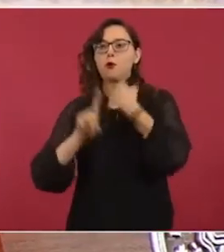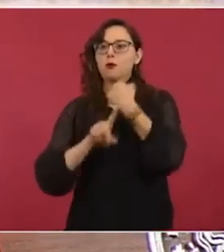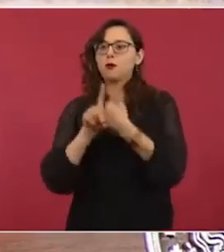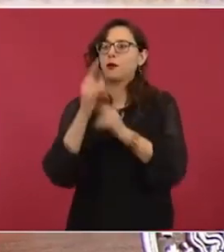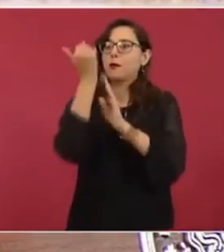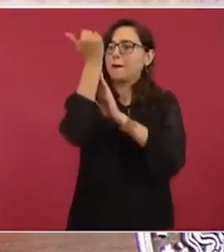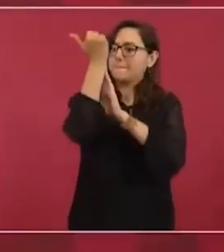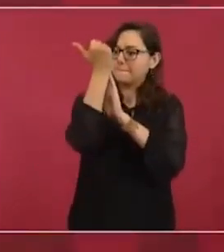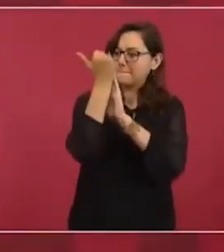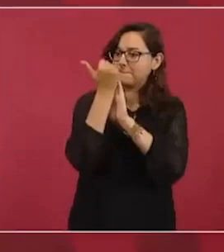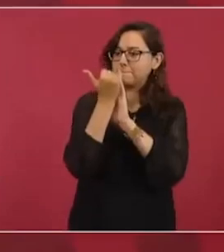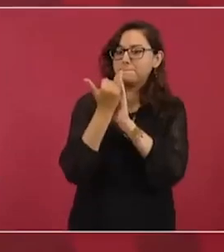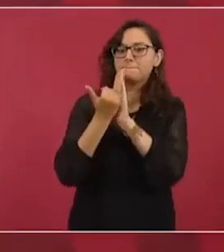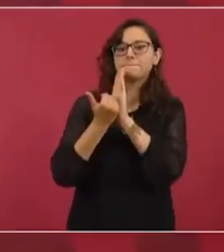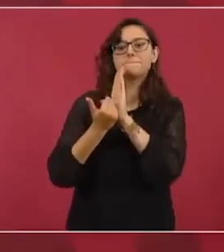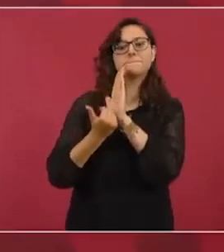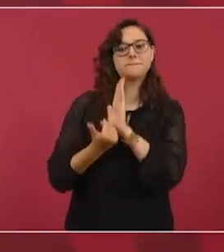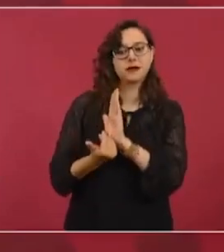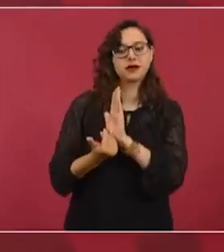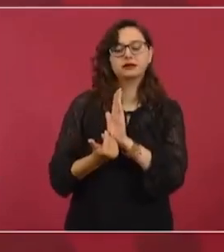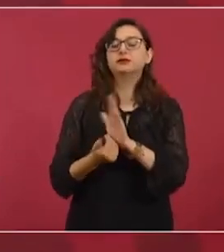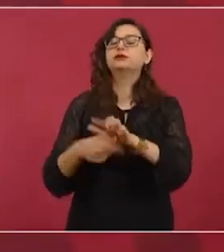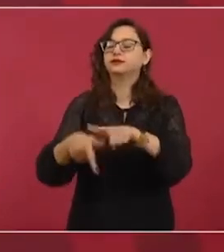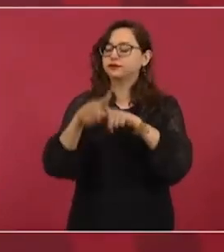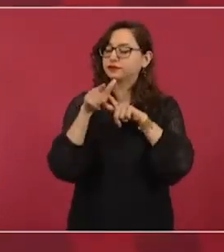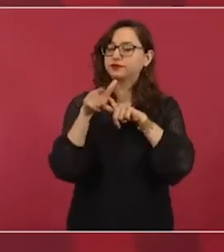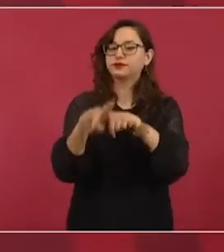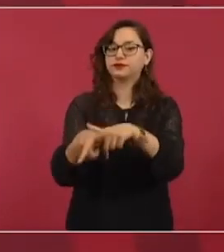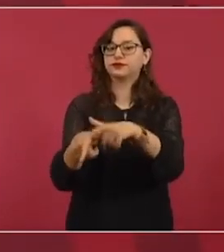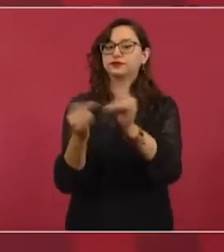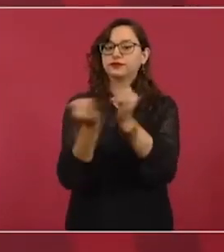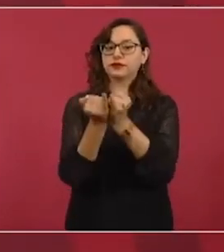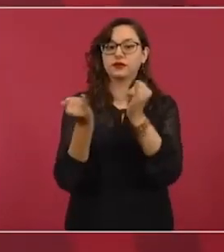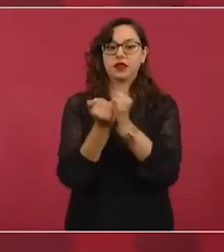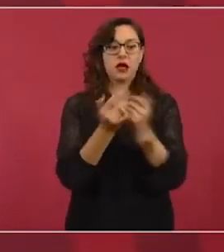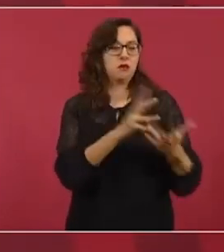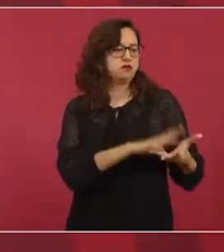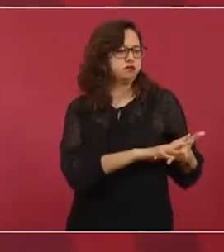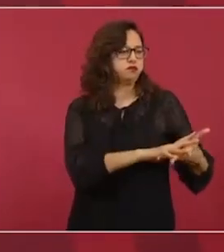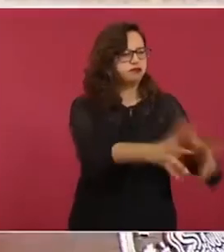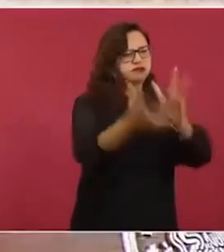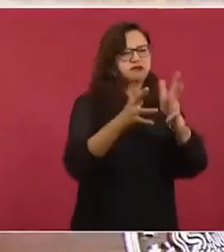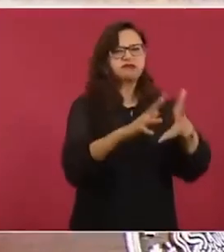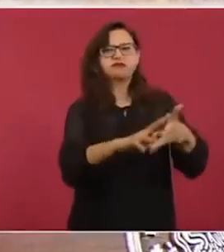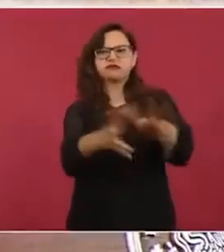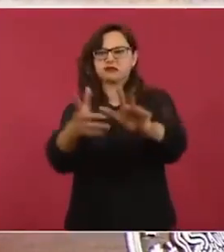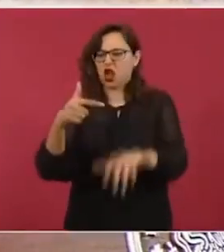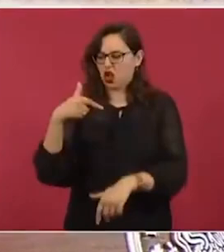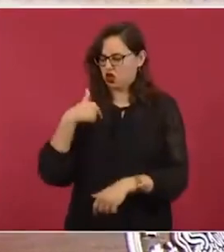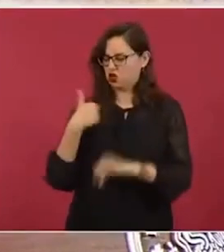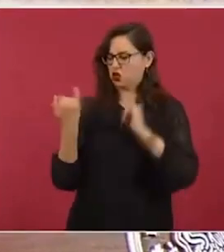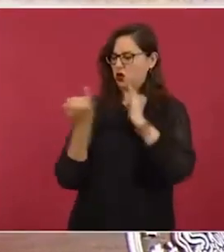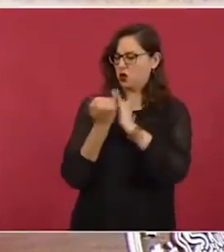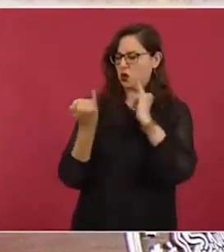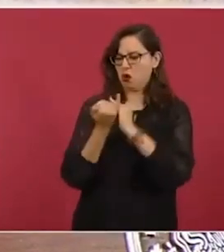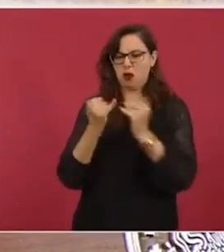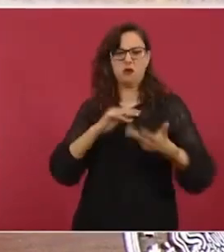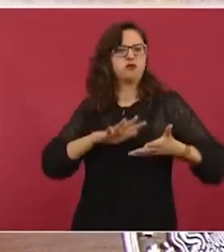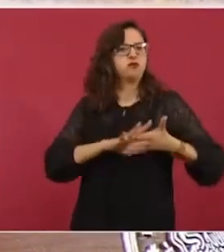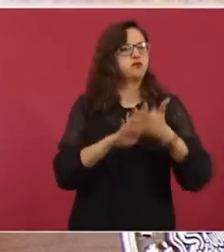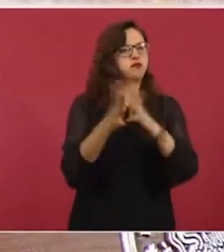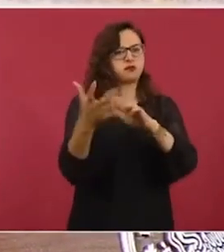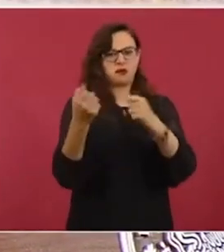Y vamos a seguir con lo mismo, porque no se puede enfrentar la violencia con la violencia. Es mucha la hipocresía